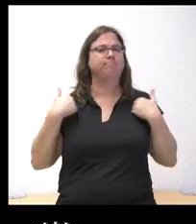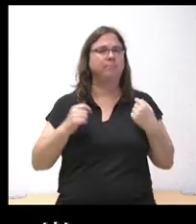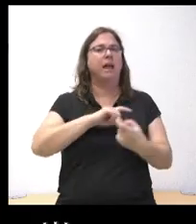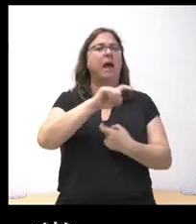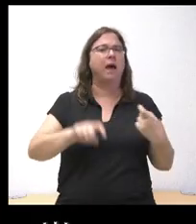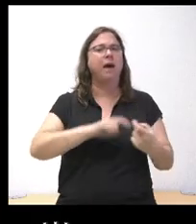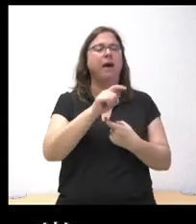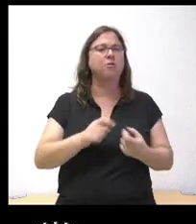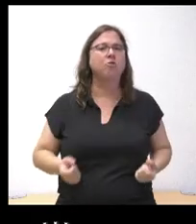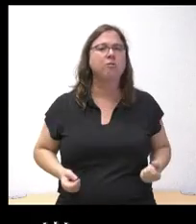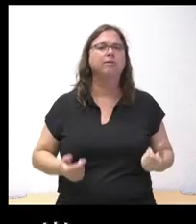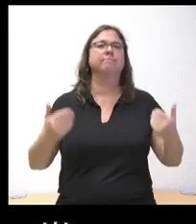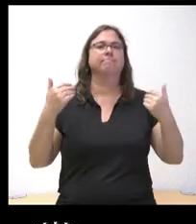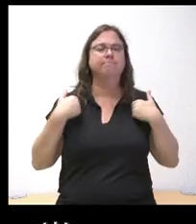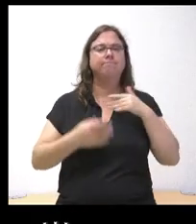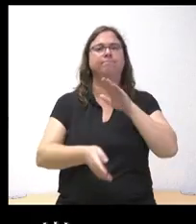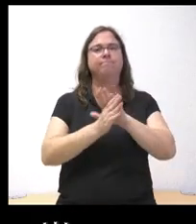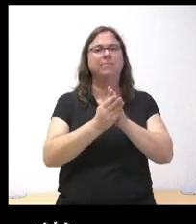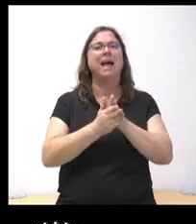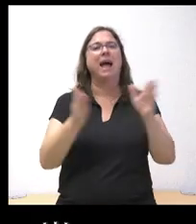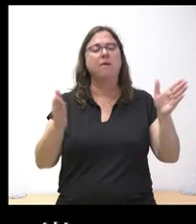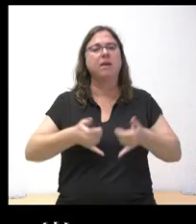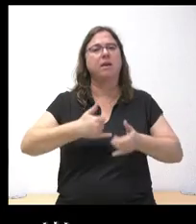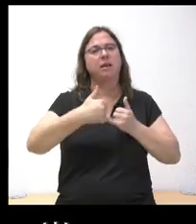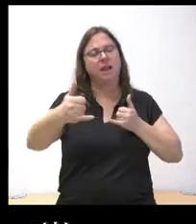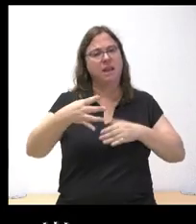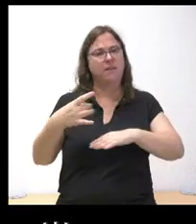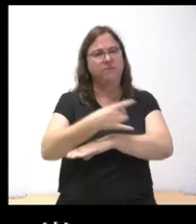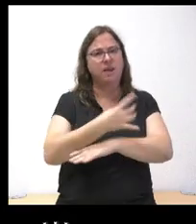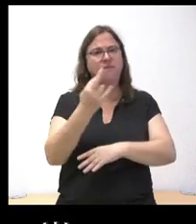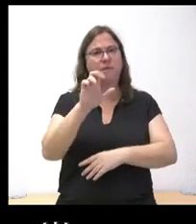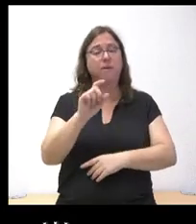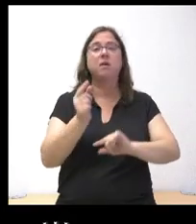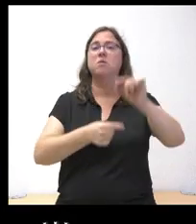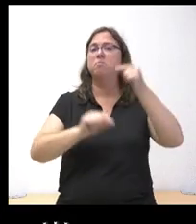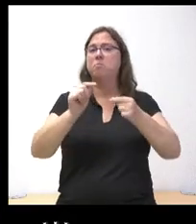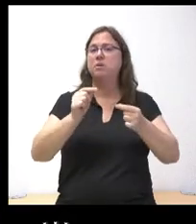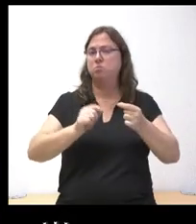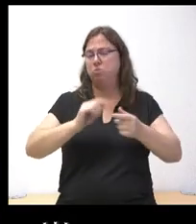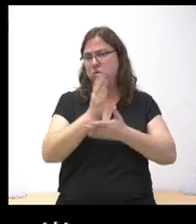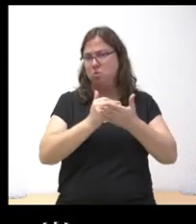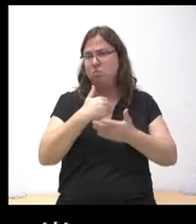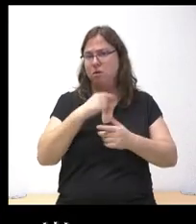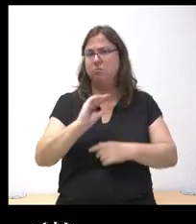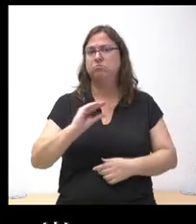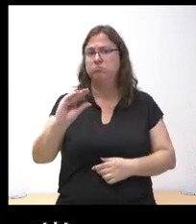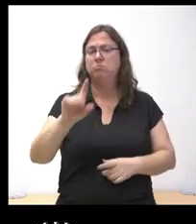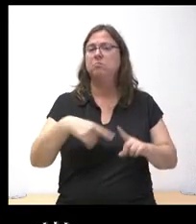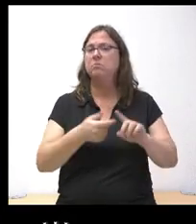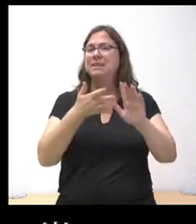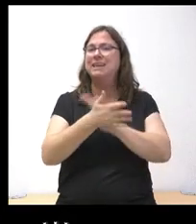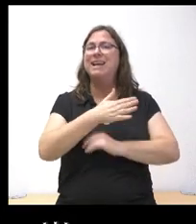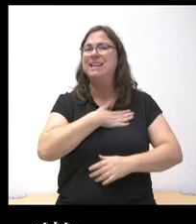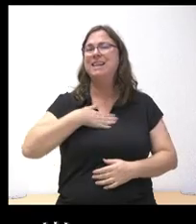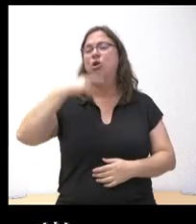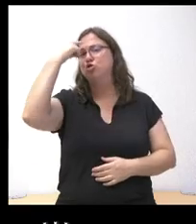mantenimiento de la apertura de la línea de FEBE con un presupuesto autonómico, con una cantidad de presupuesto autonómico, y por lo tanto querría saber